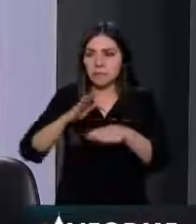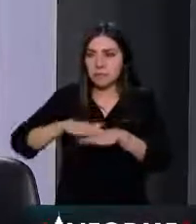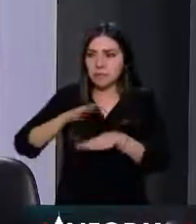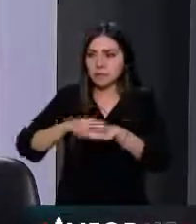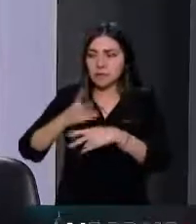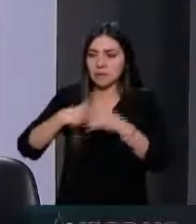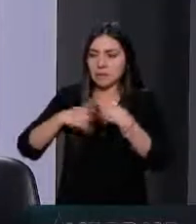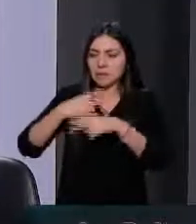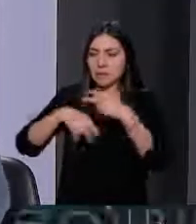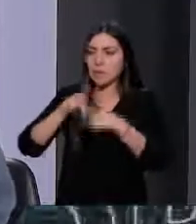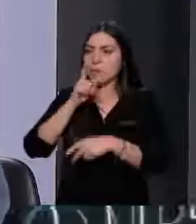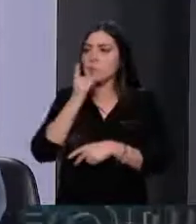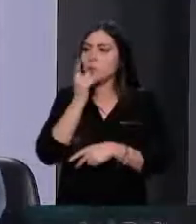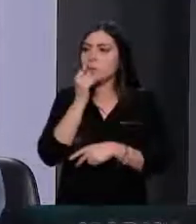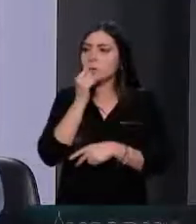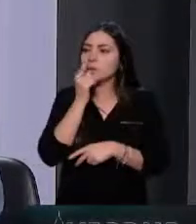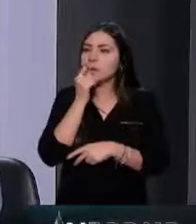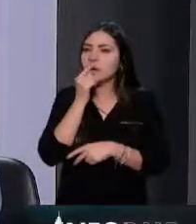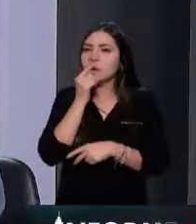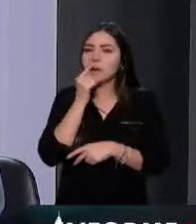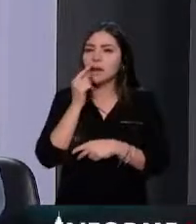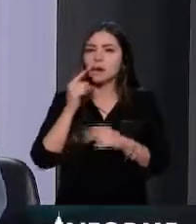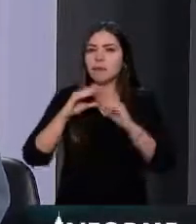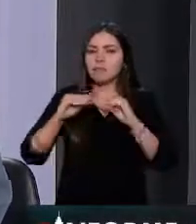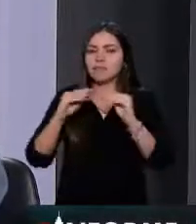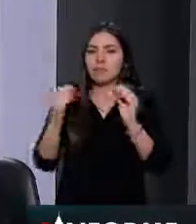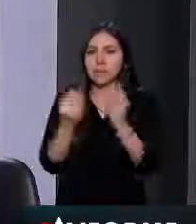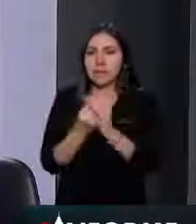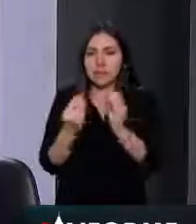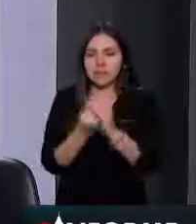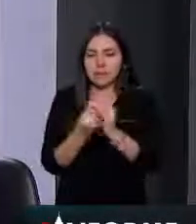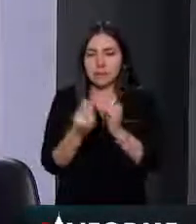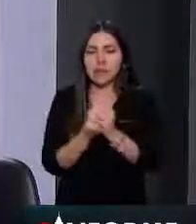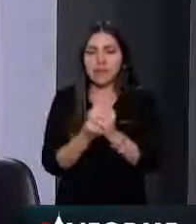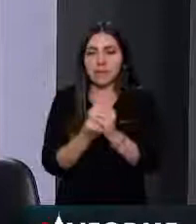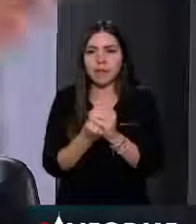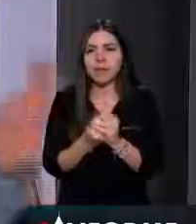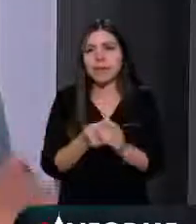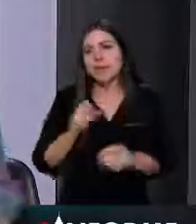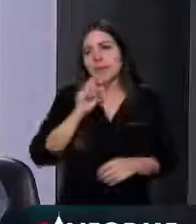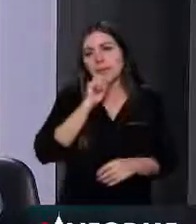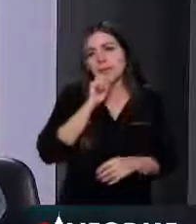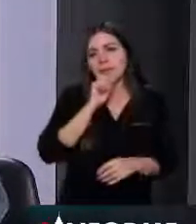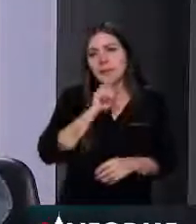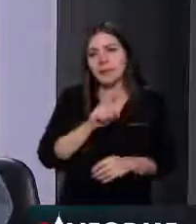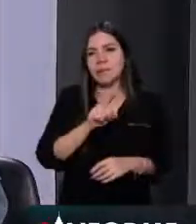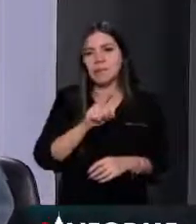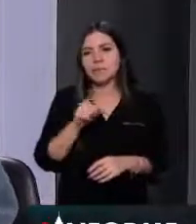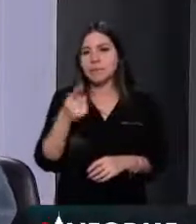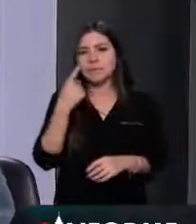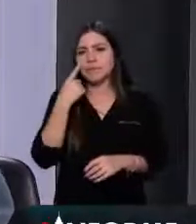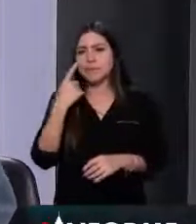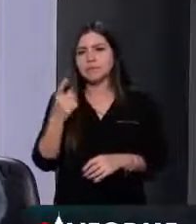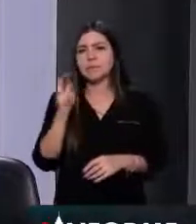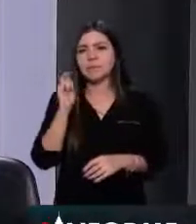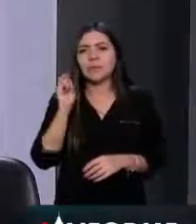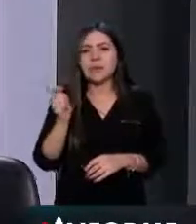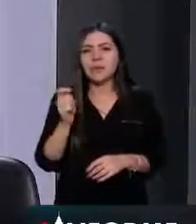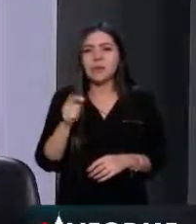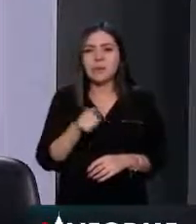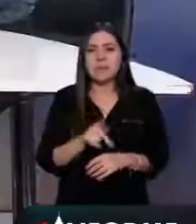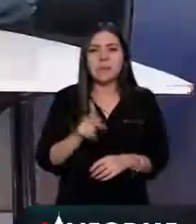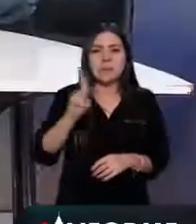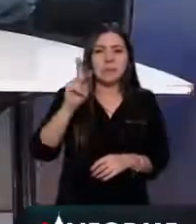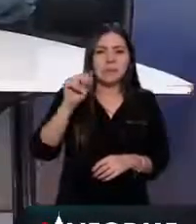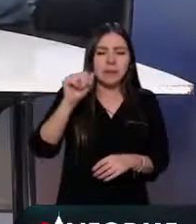vemos que una de las cosas que más se han destacado, además de, digamos, los distintos ejes que rodean una estrategia que